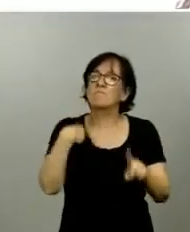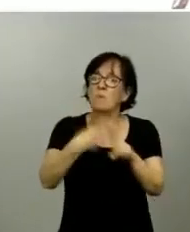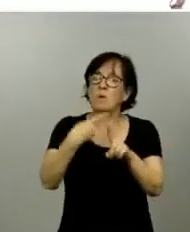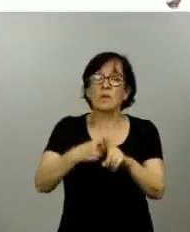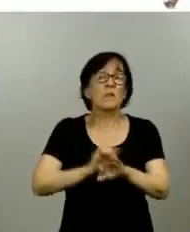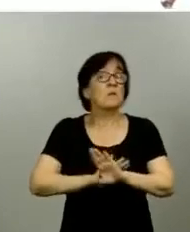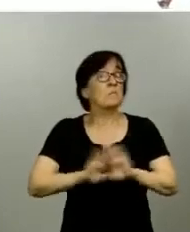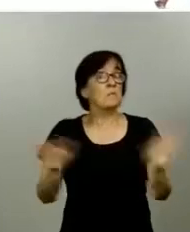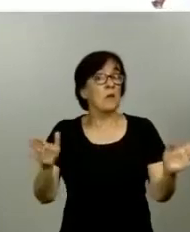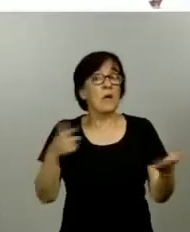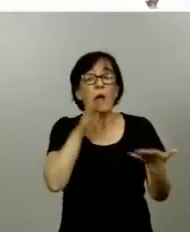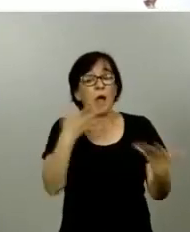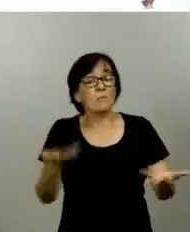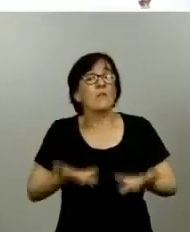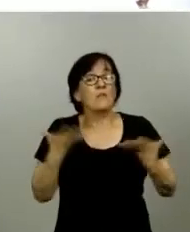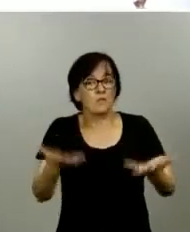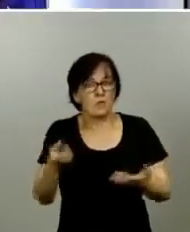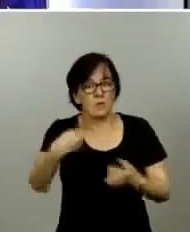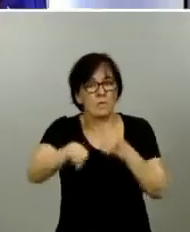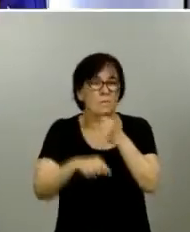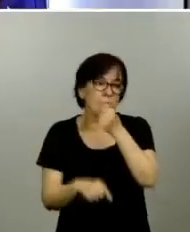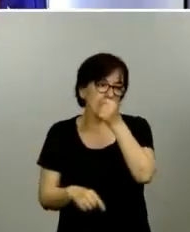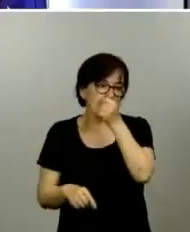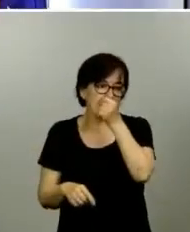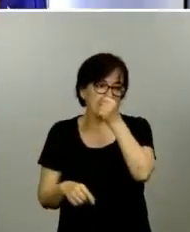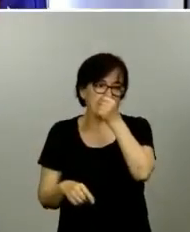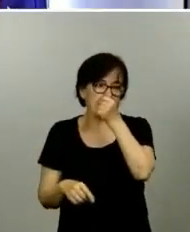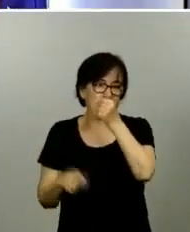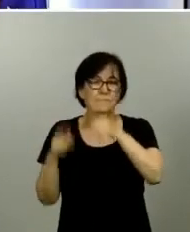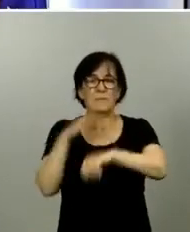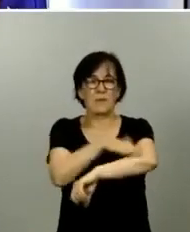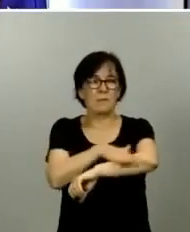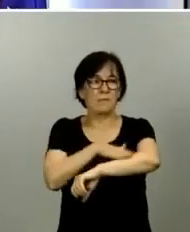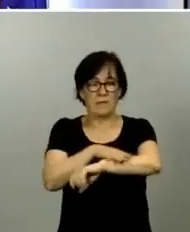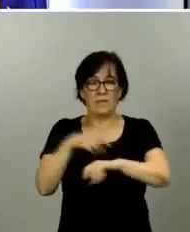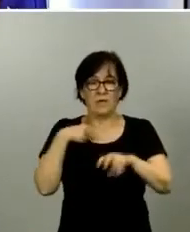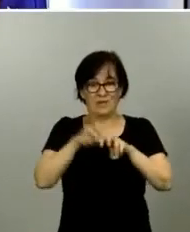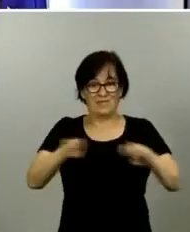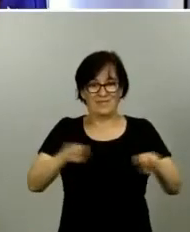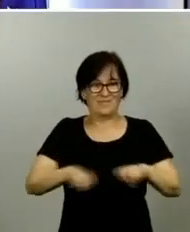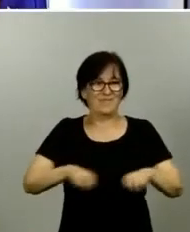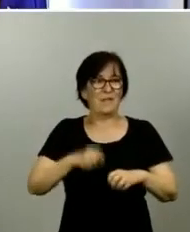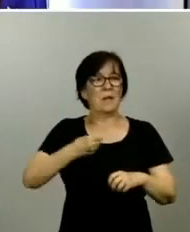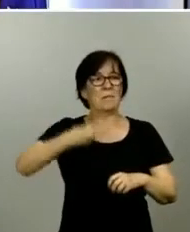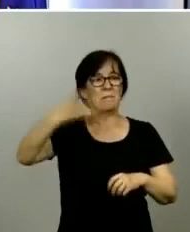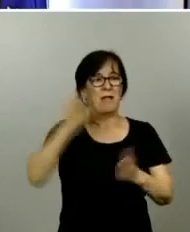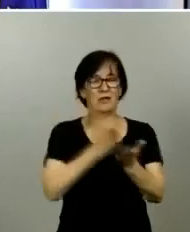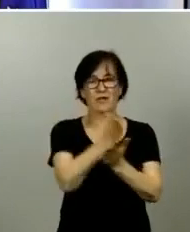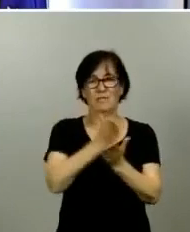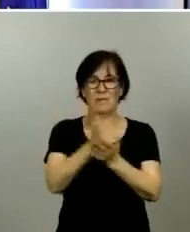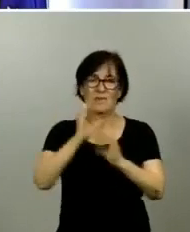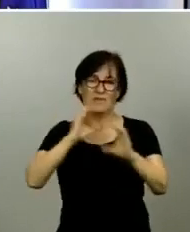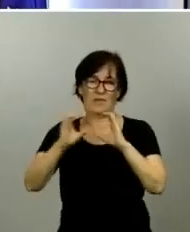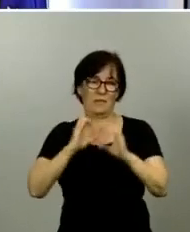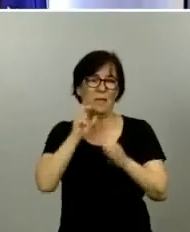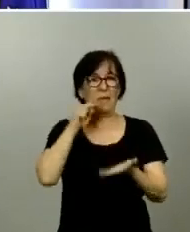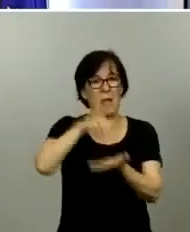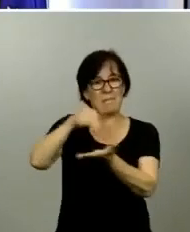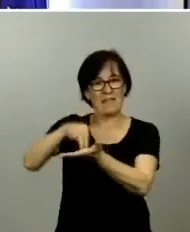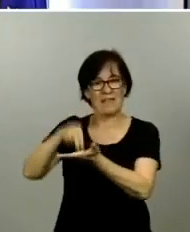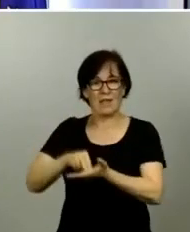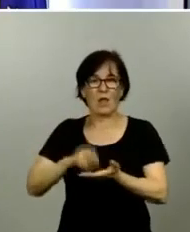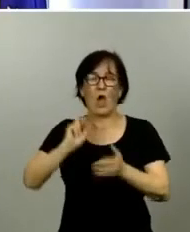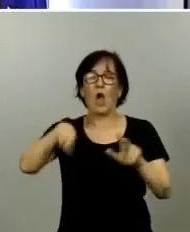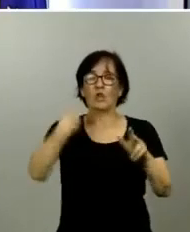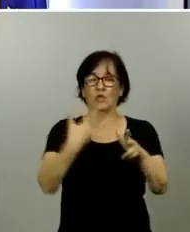nos ponemos a su disposición. Sí, ministro, hoy nos acompañan varios medios de comunicación, algunos presenciales, otros por videoconferencia,